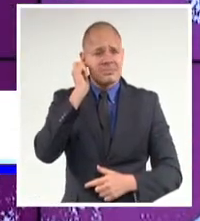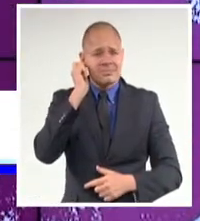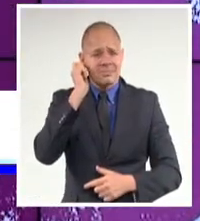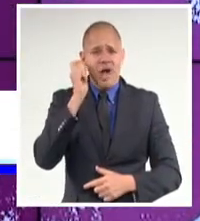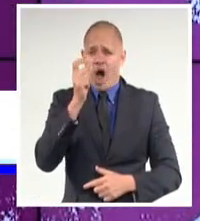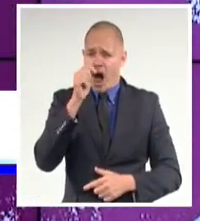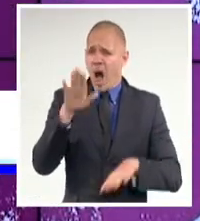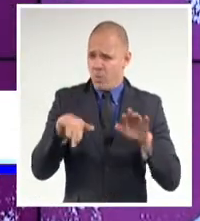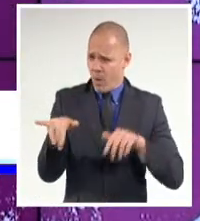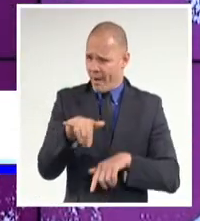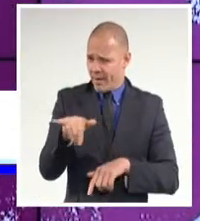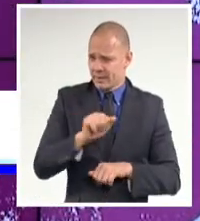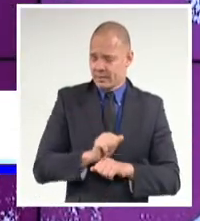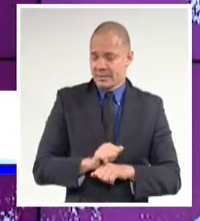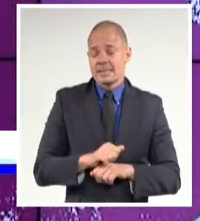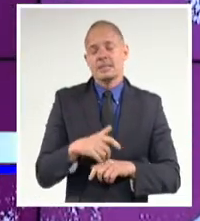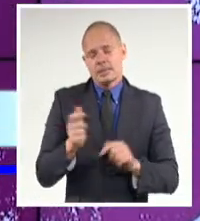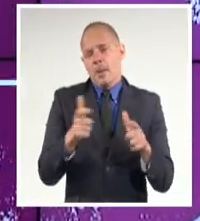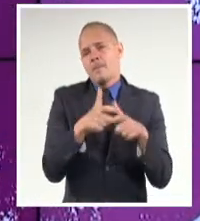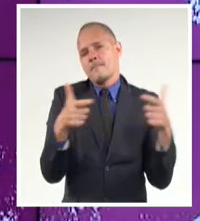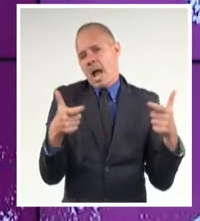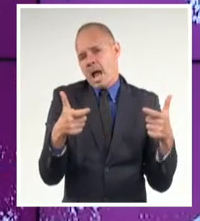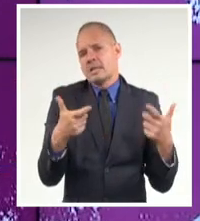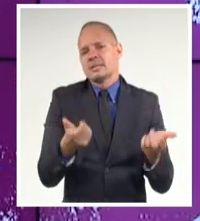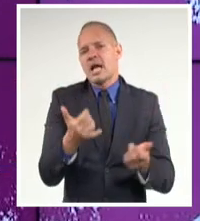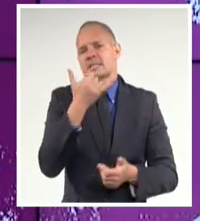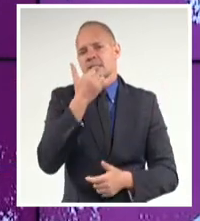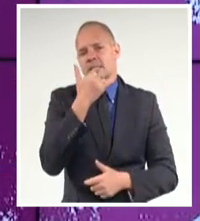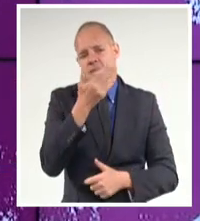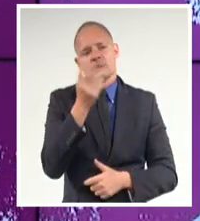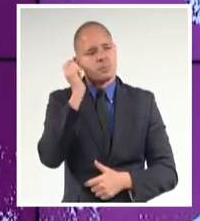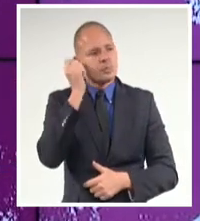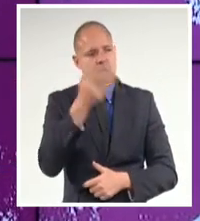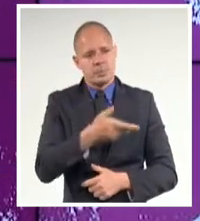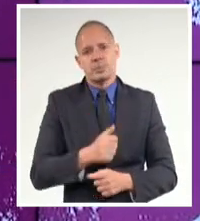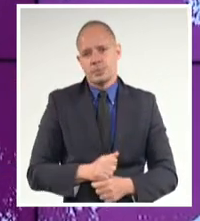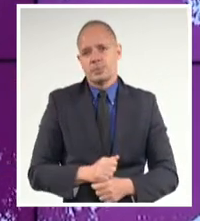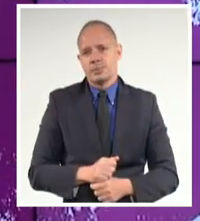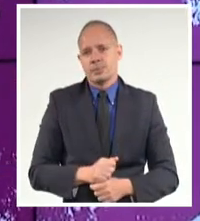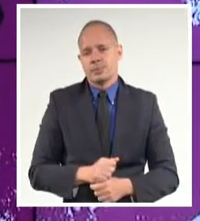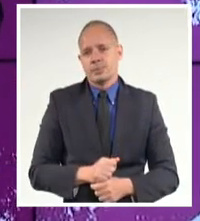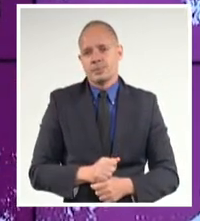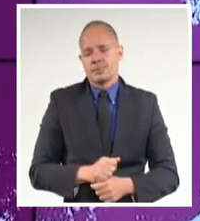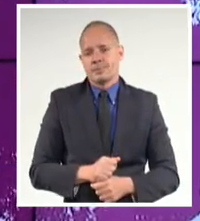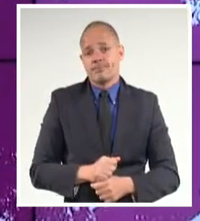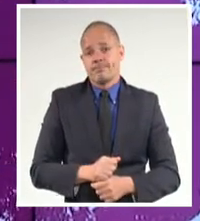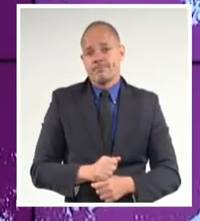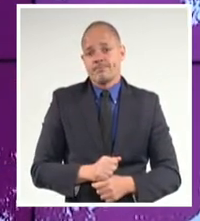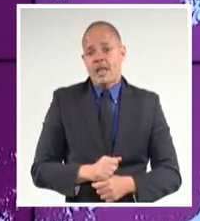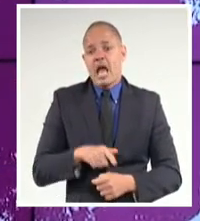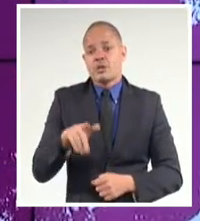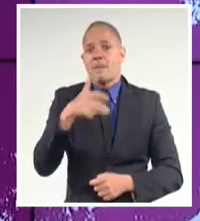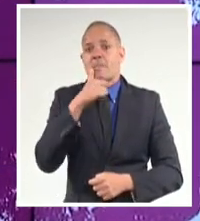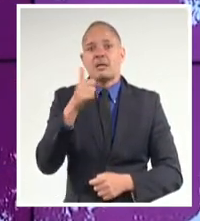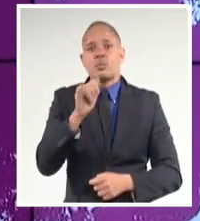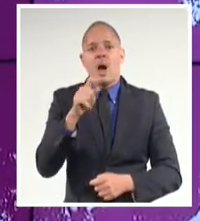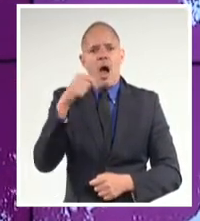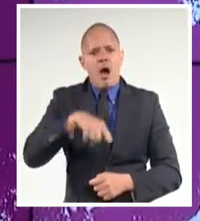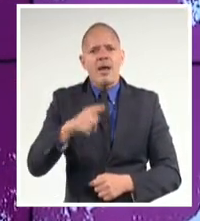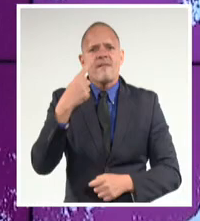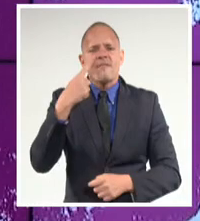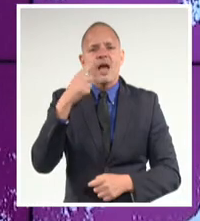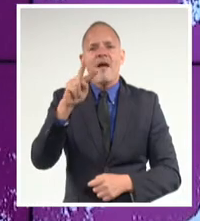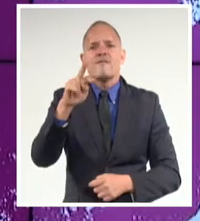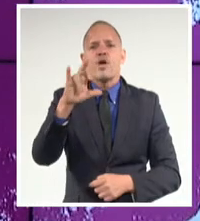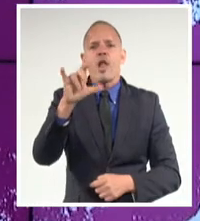afectadas, a las que más lacera esta otra pandemia, pudiéramos llamarle así, que es la violencia de género, para la